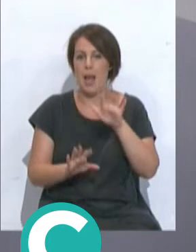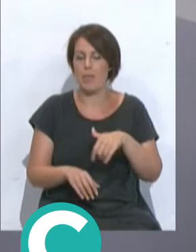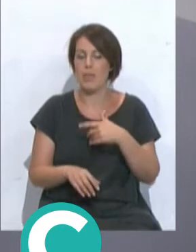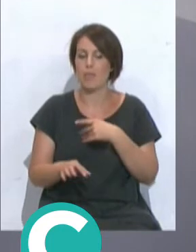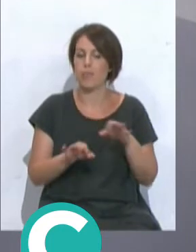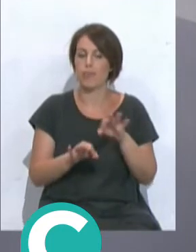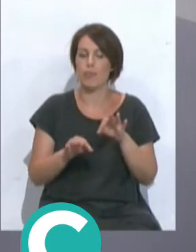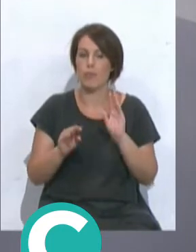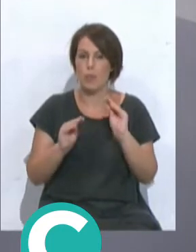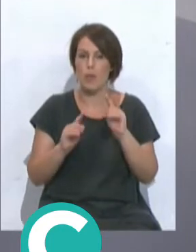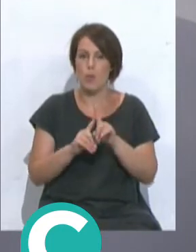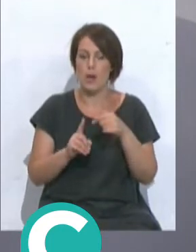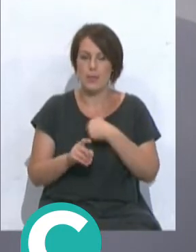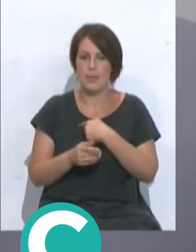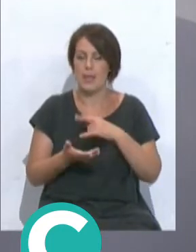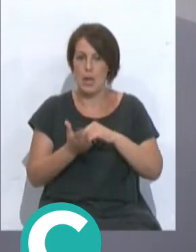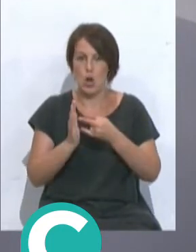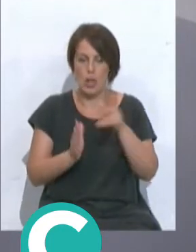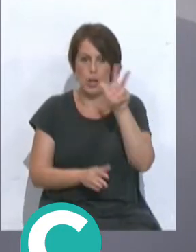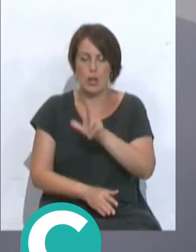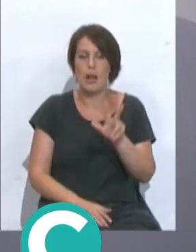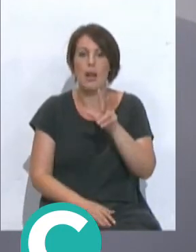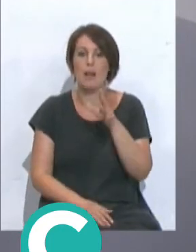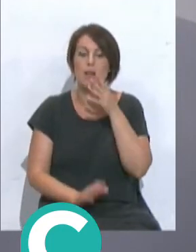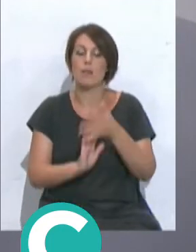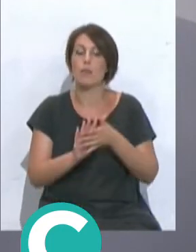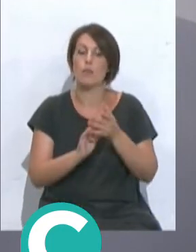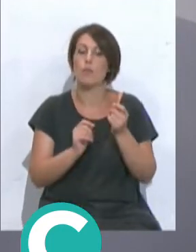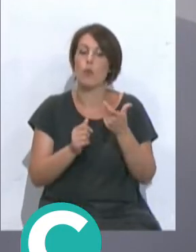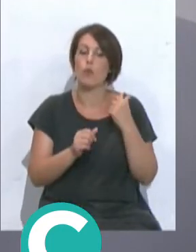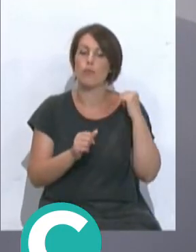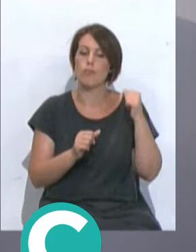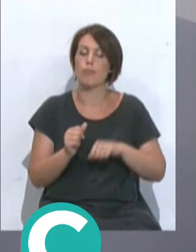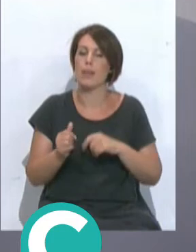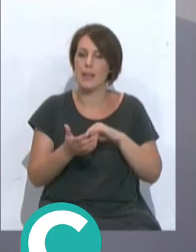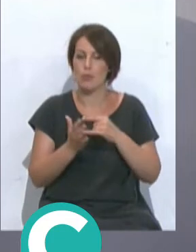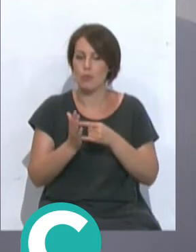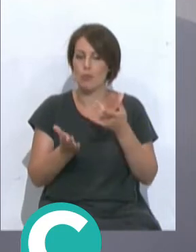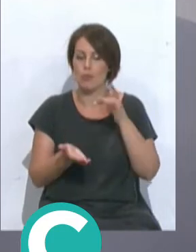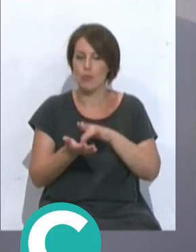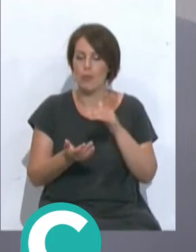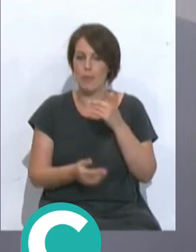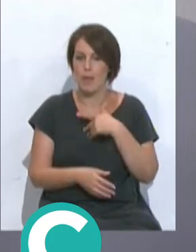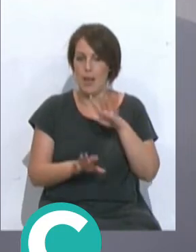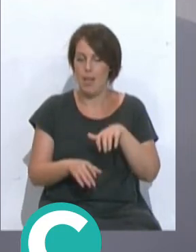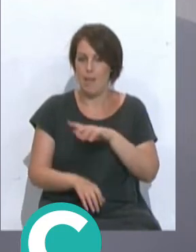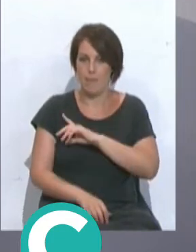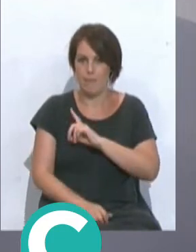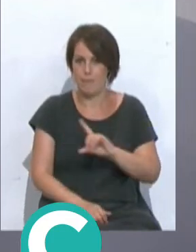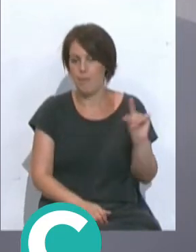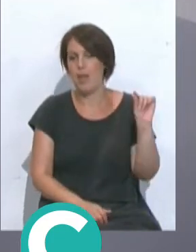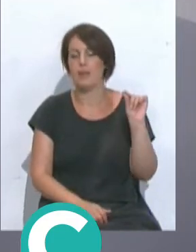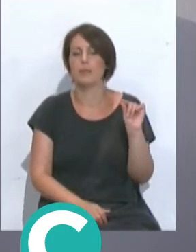ultimando su formación como técnico nacional. Vamos a hablar un poquito de la trayectoria de Jesús desde que se marchara de aquí de